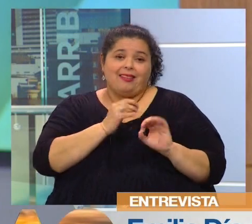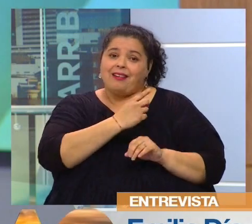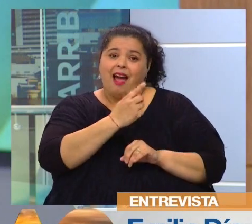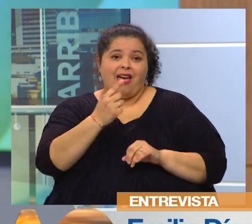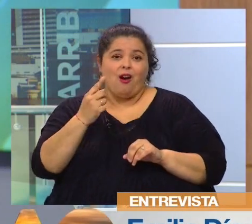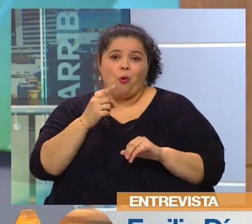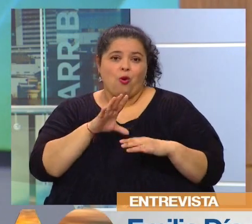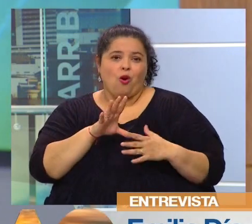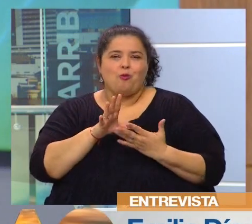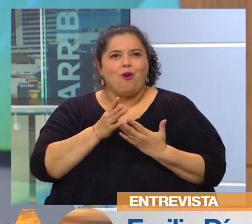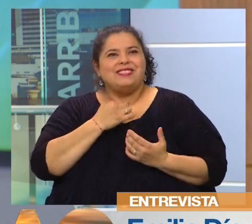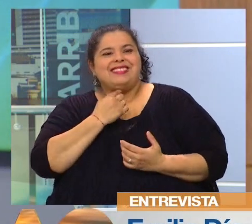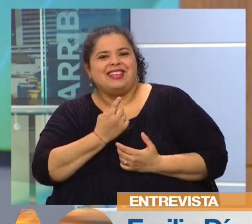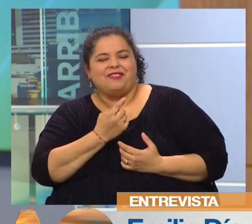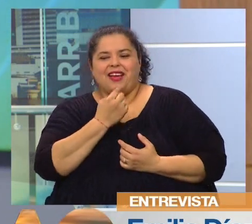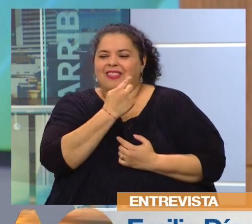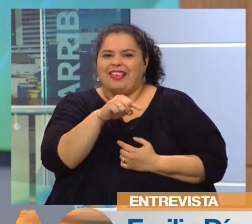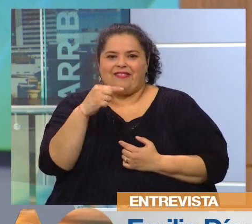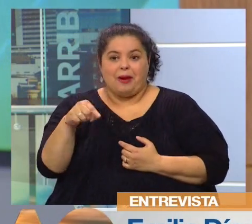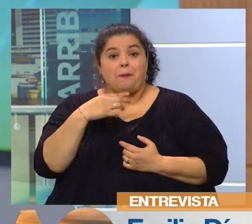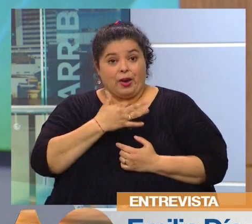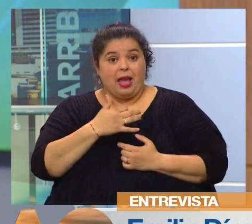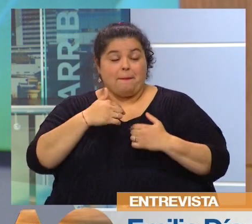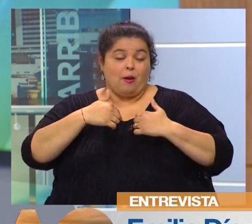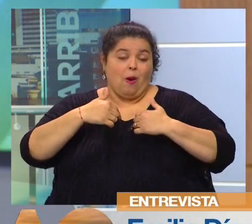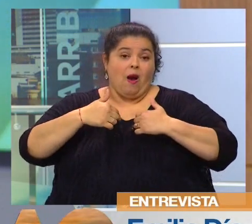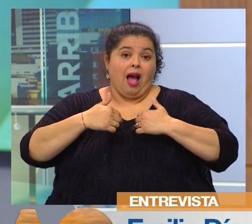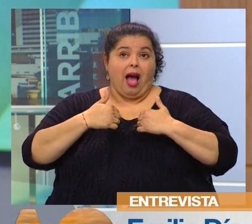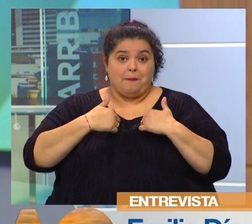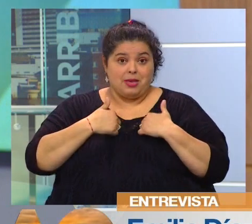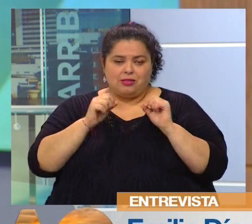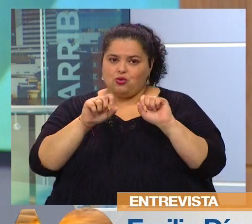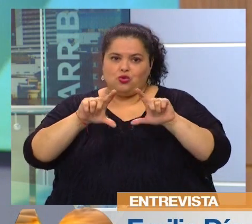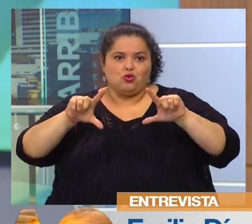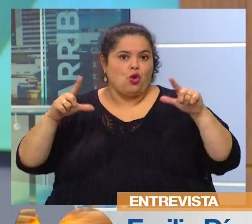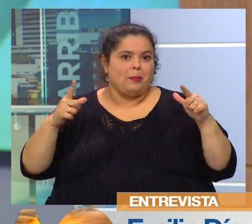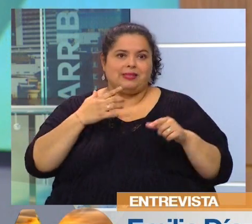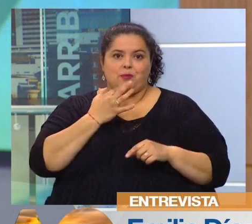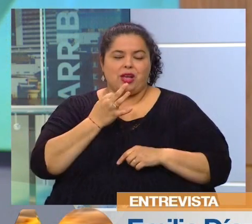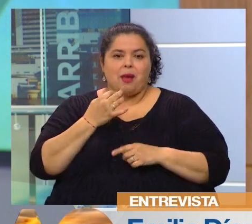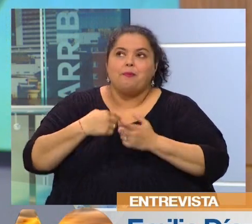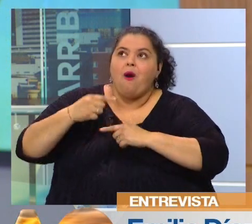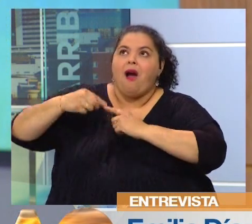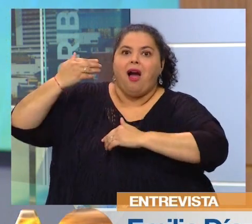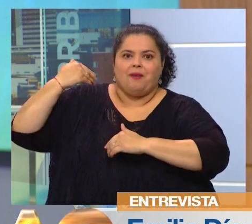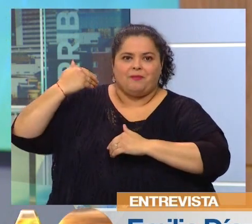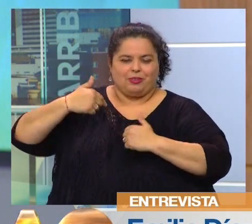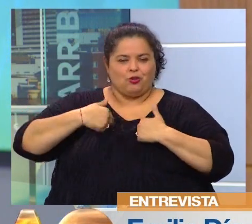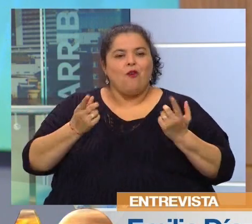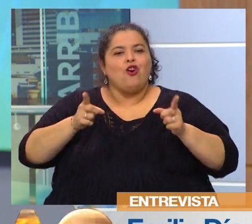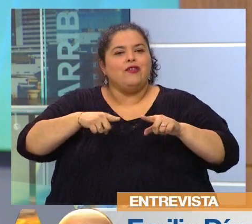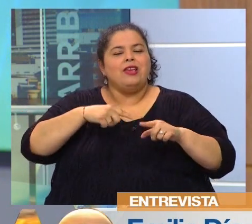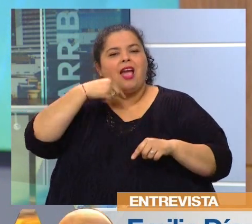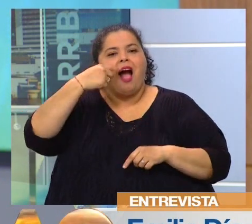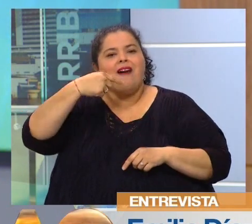sí. Me ha sorprendido, Pila, esto de volver a las raíces, ¿no? Volví a hablar con mi abuela. Mi abuela me contó un